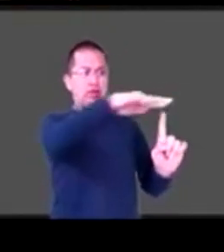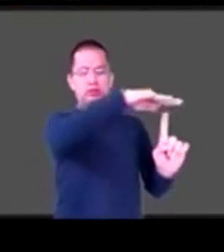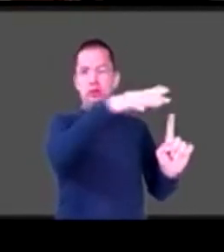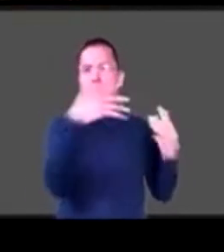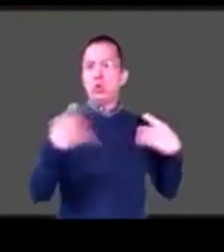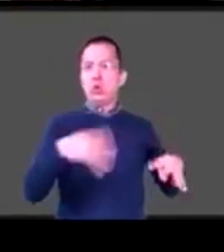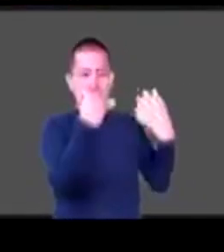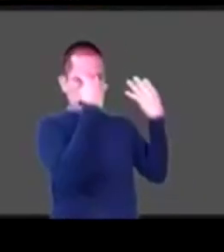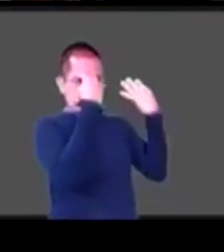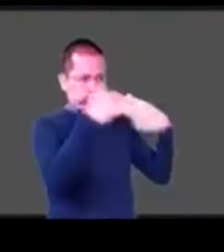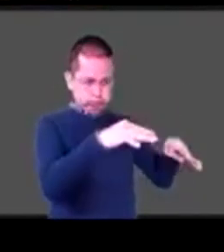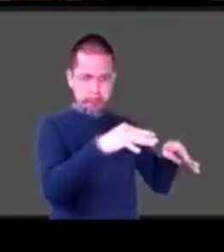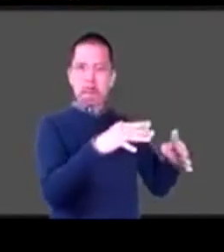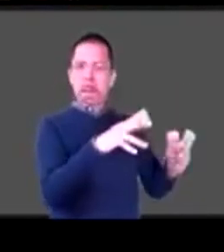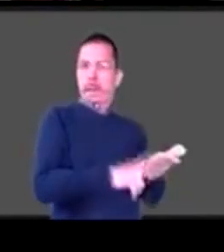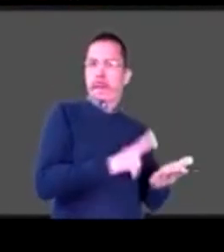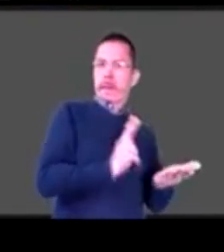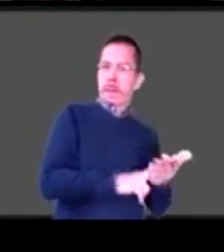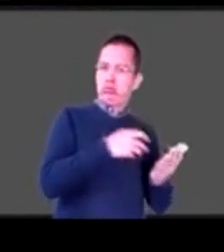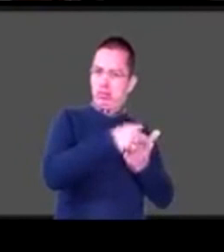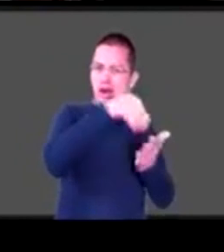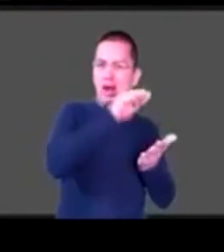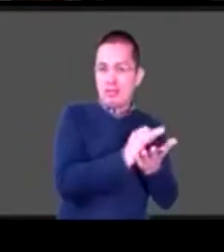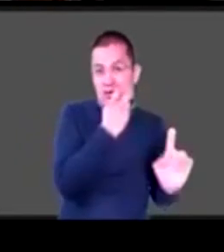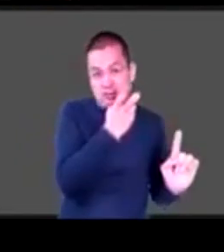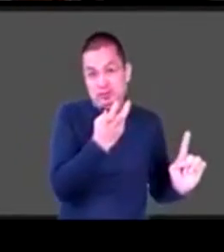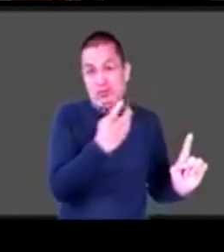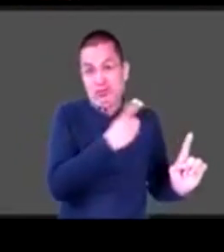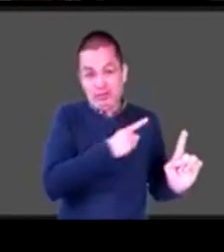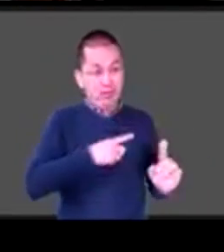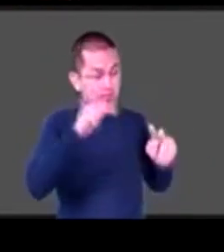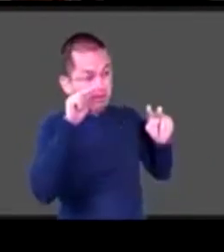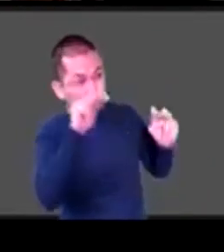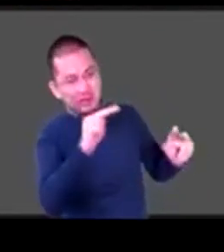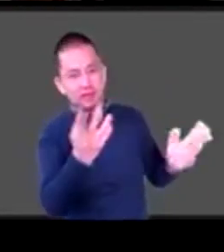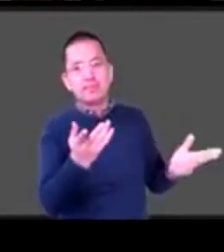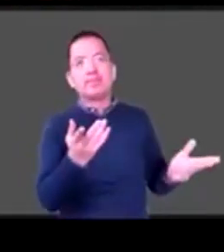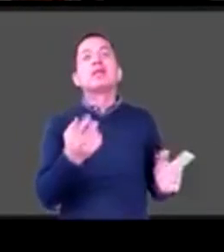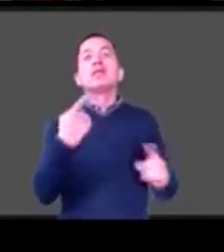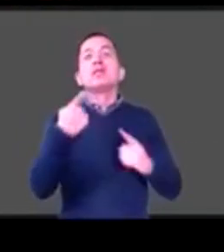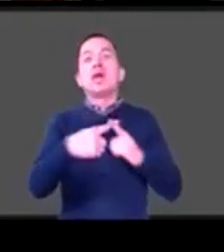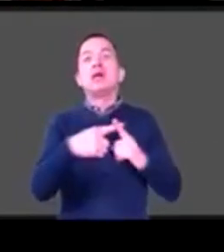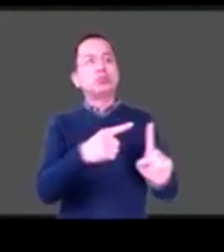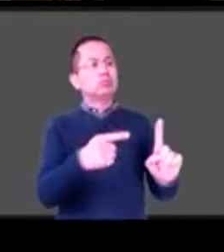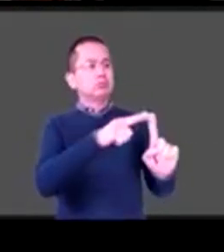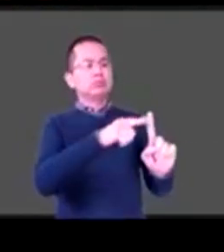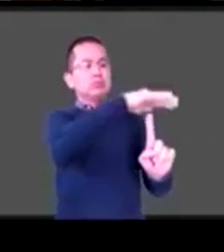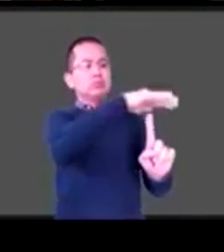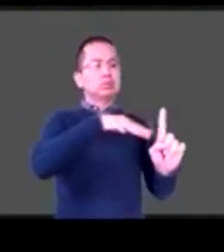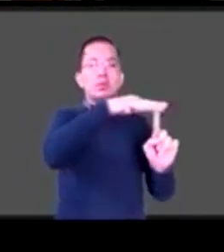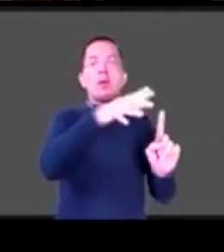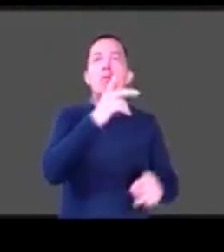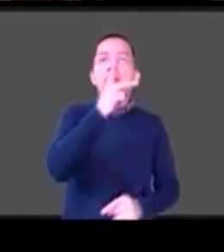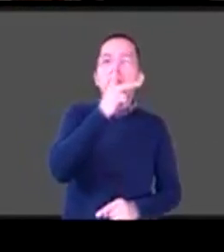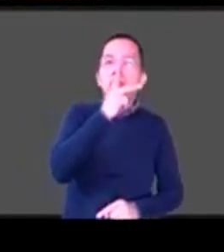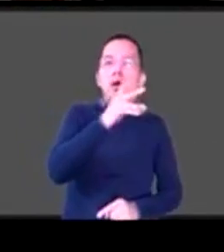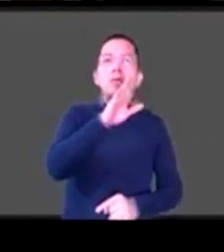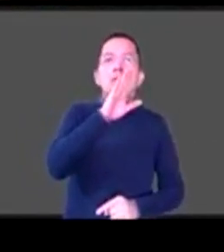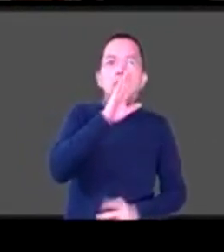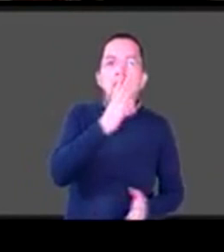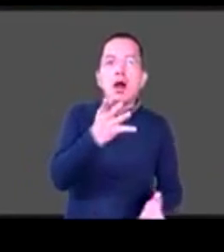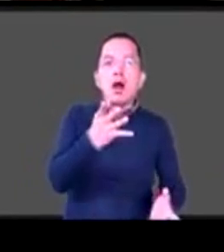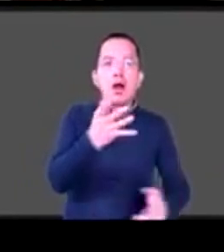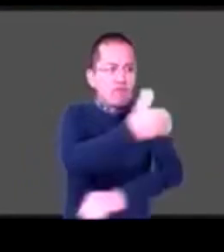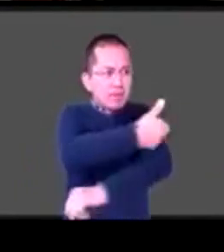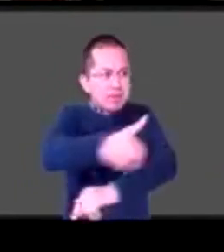diciendo y haciendo. Hay unos papás, unas mamás, y también, porque lo dijeron ellos, una familia